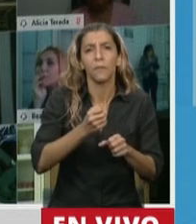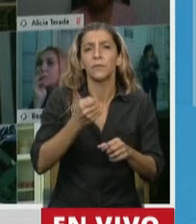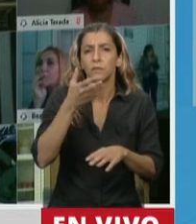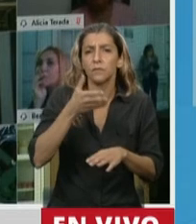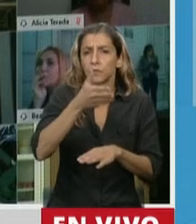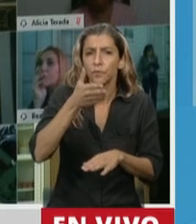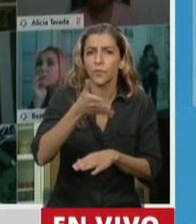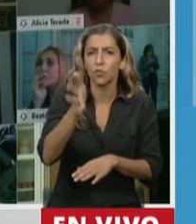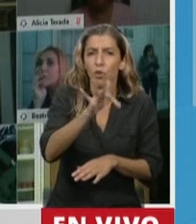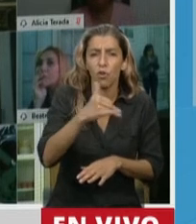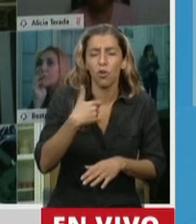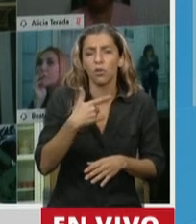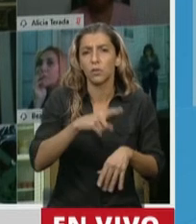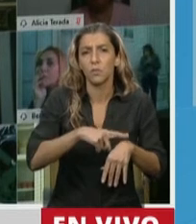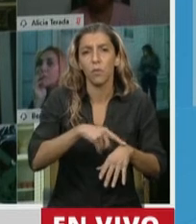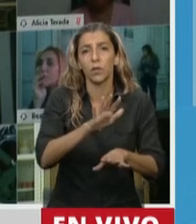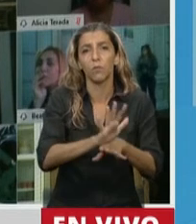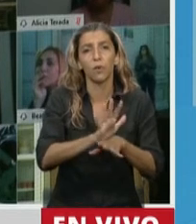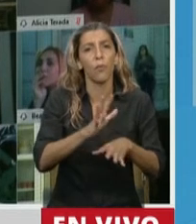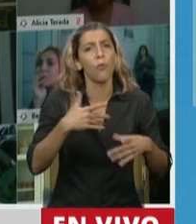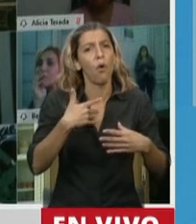haría insoportable la vida.